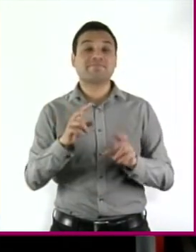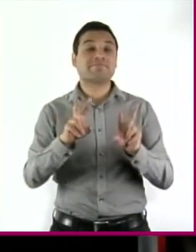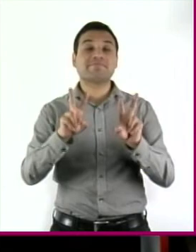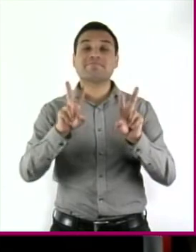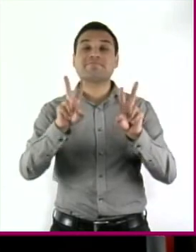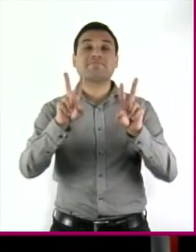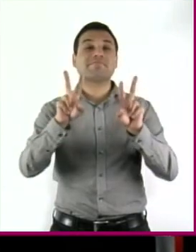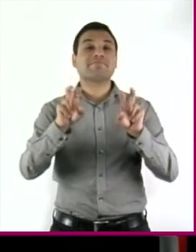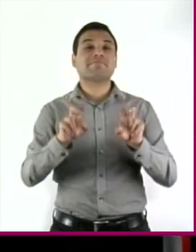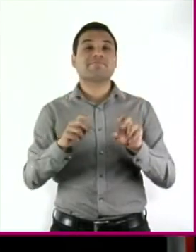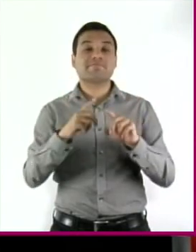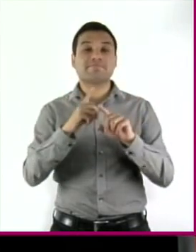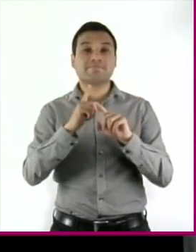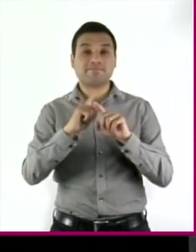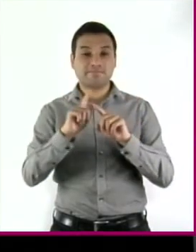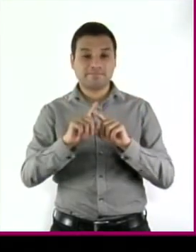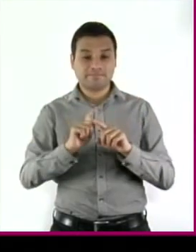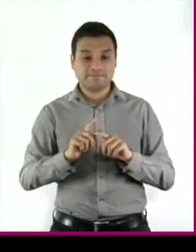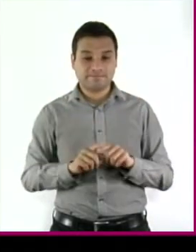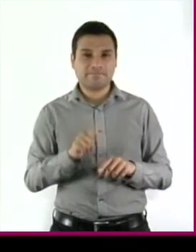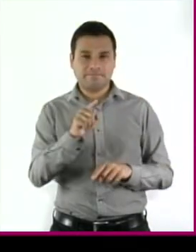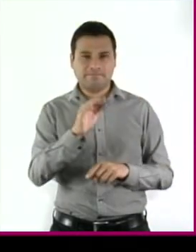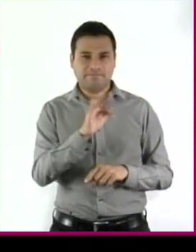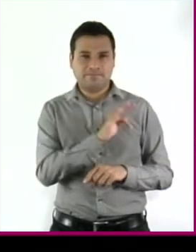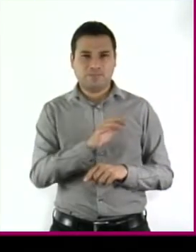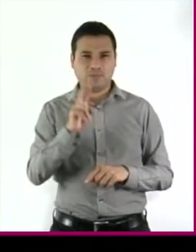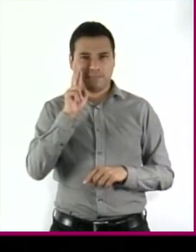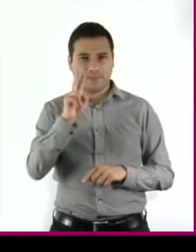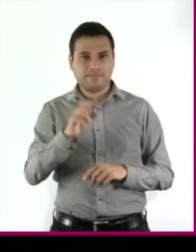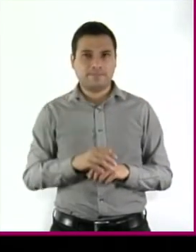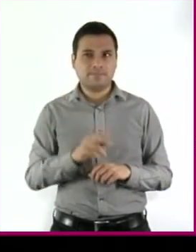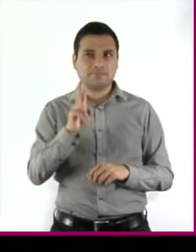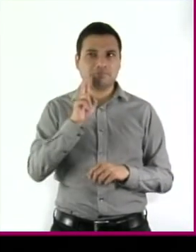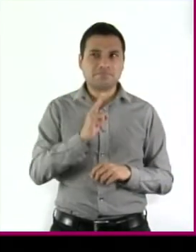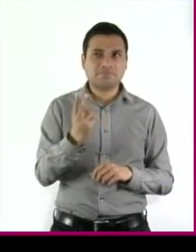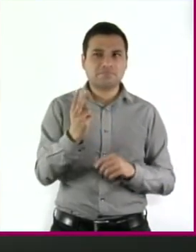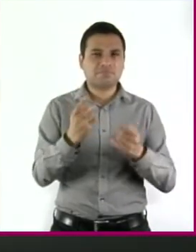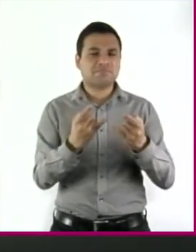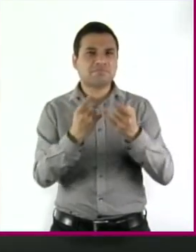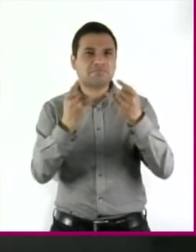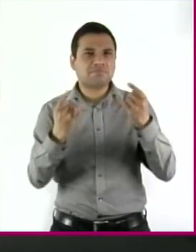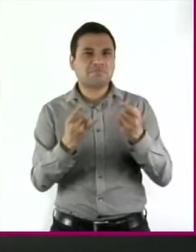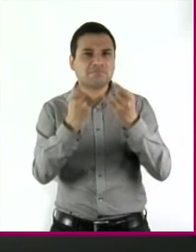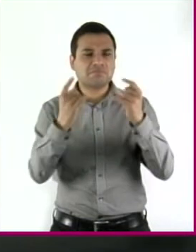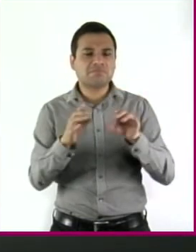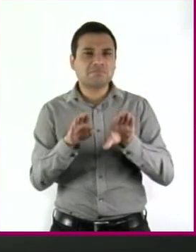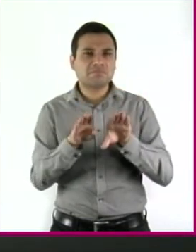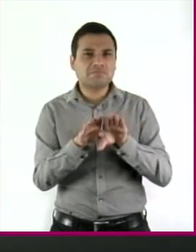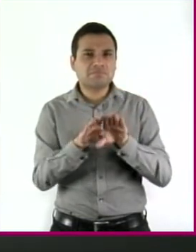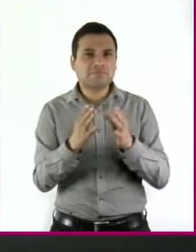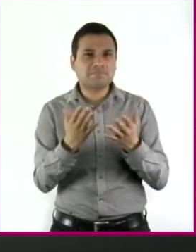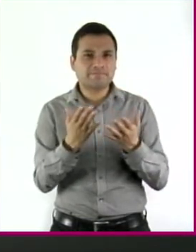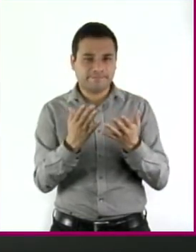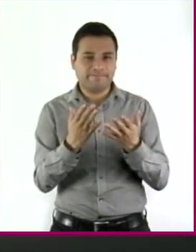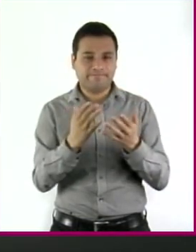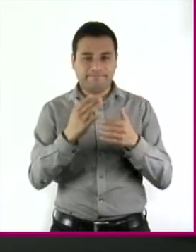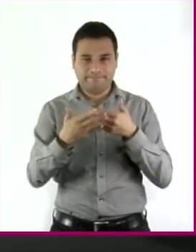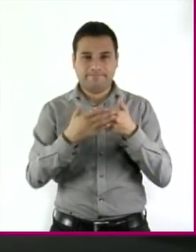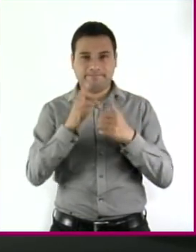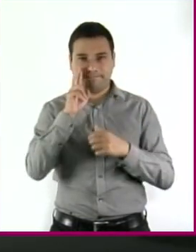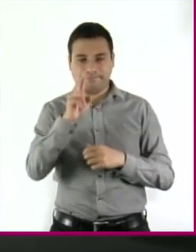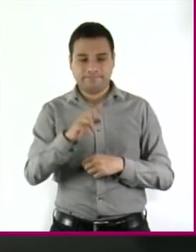otras cuestiones ocuparán la vida de Luna y Emiliano y cómo las abordarán. Puedes visitarnos en